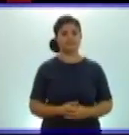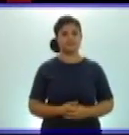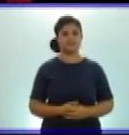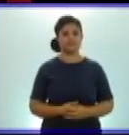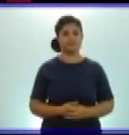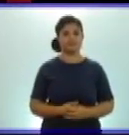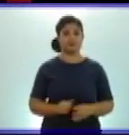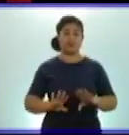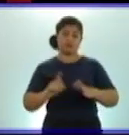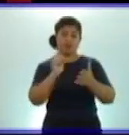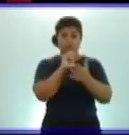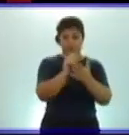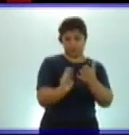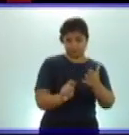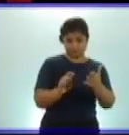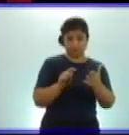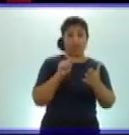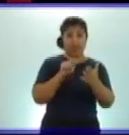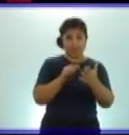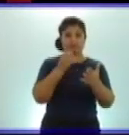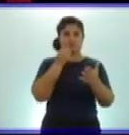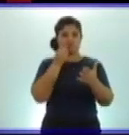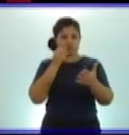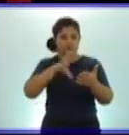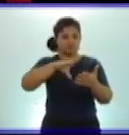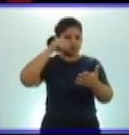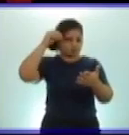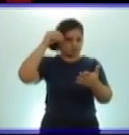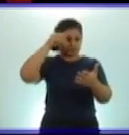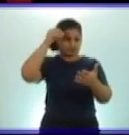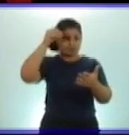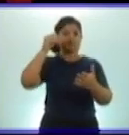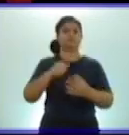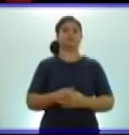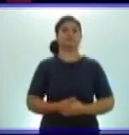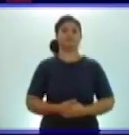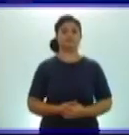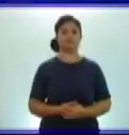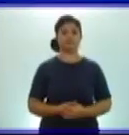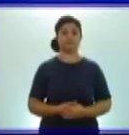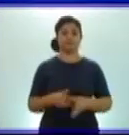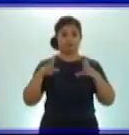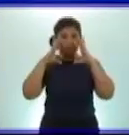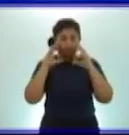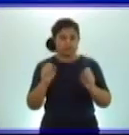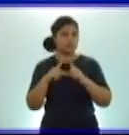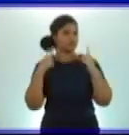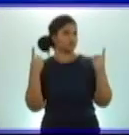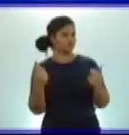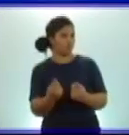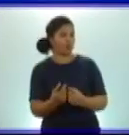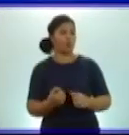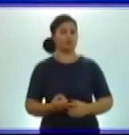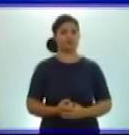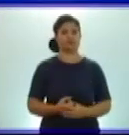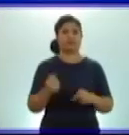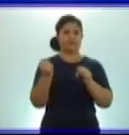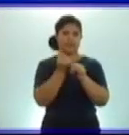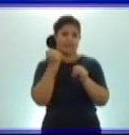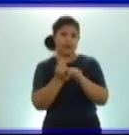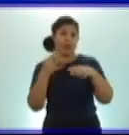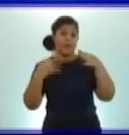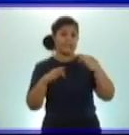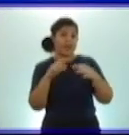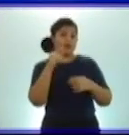pueden trabajar desde las páginas 1 a la 17. Yo quiero detenerme un minuto, sé lo que me están